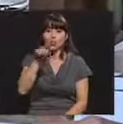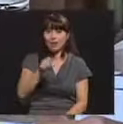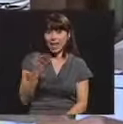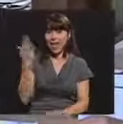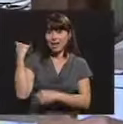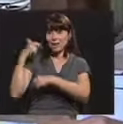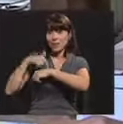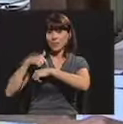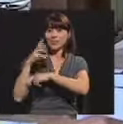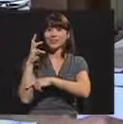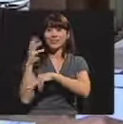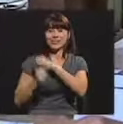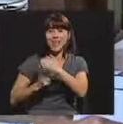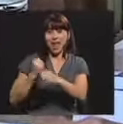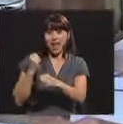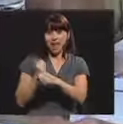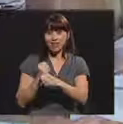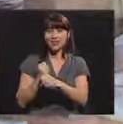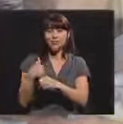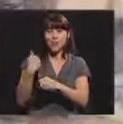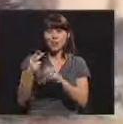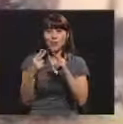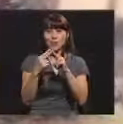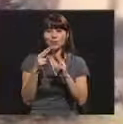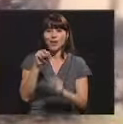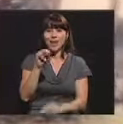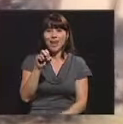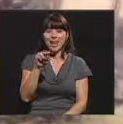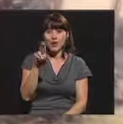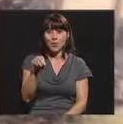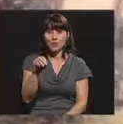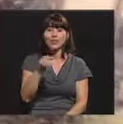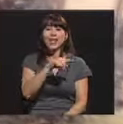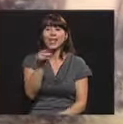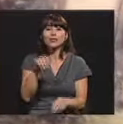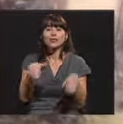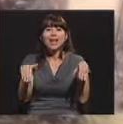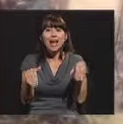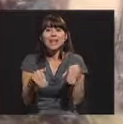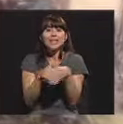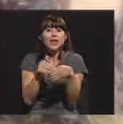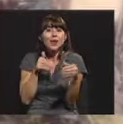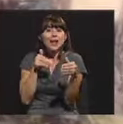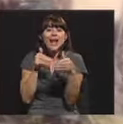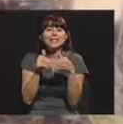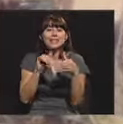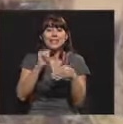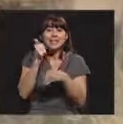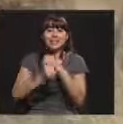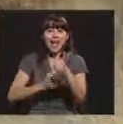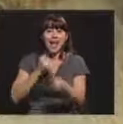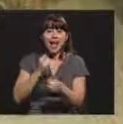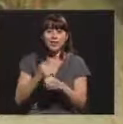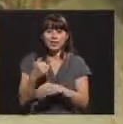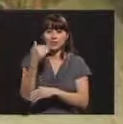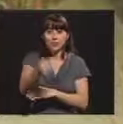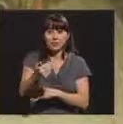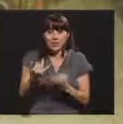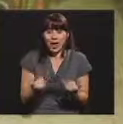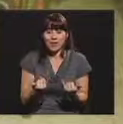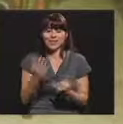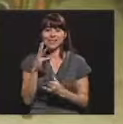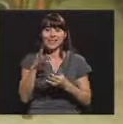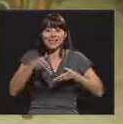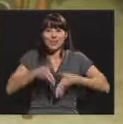niña de 6 años cuando conoció a Neno, como le dice ahora. Se casaron casi 10 años después y hoy tienen 6